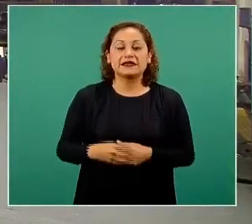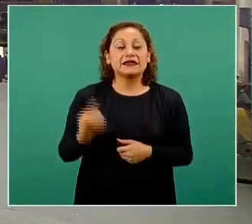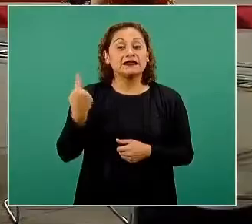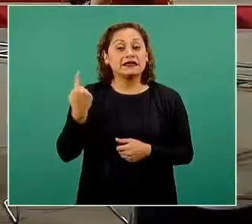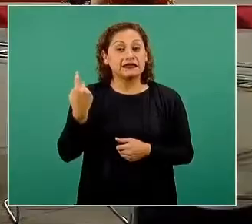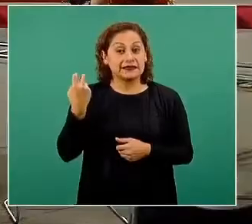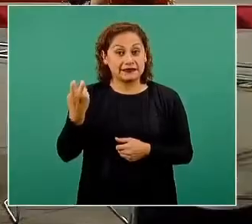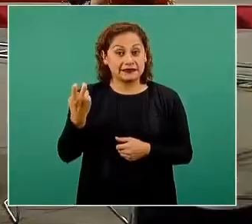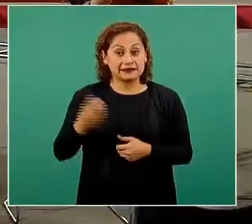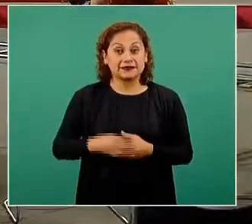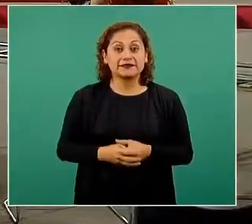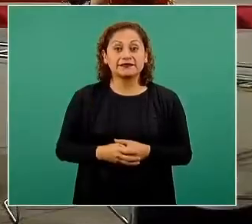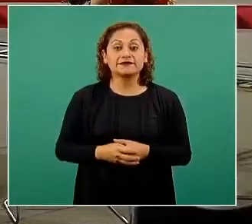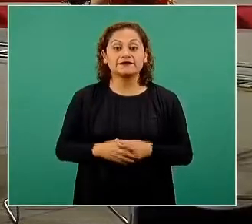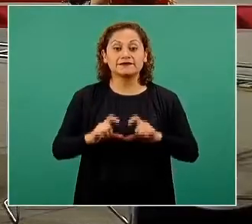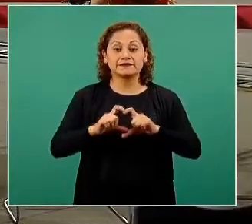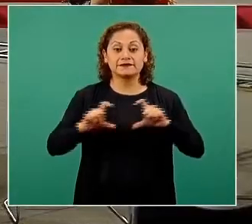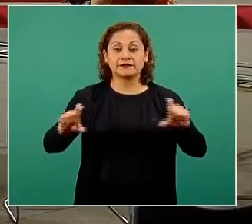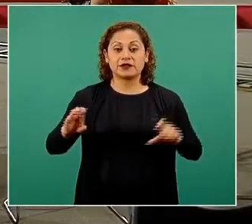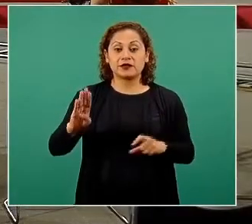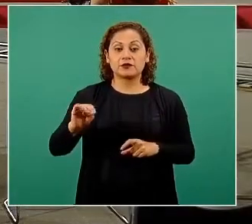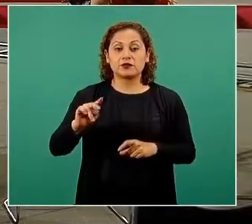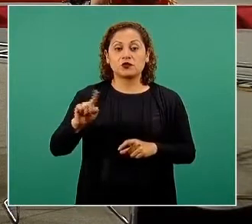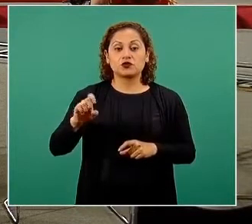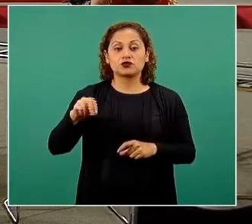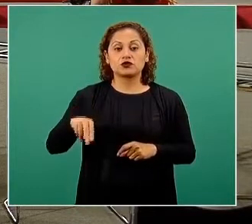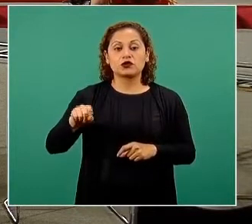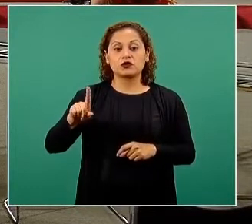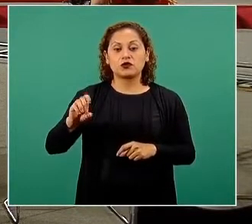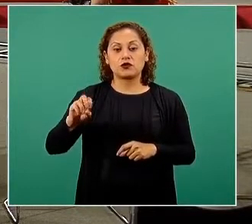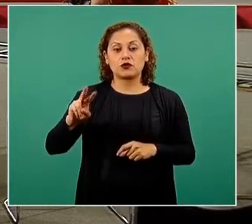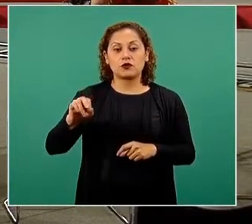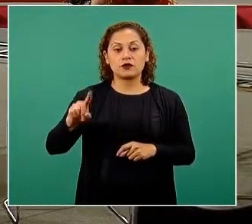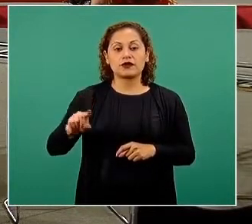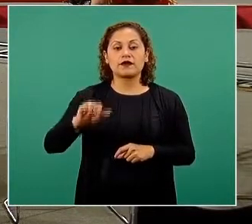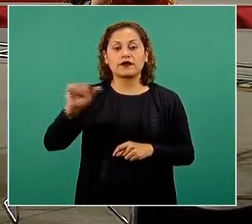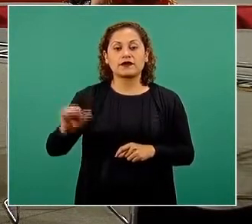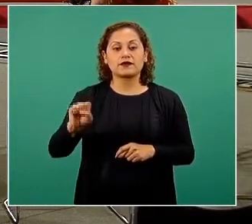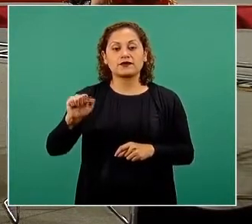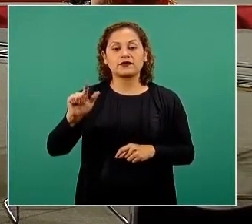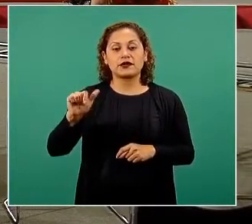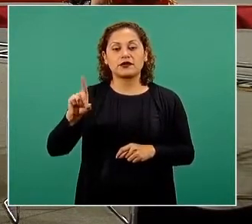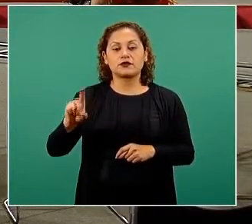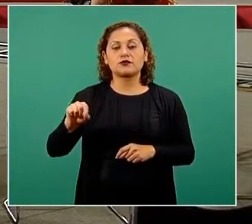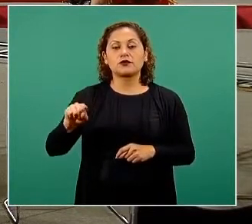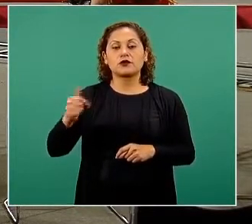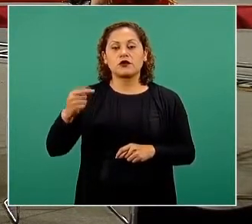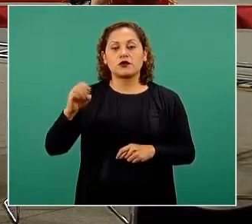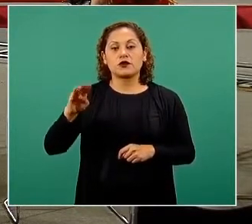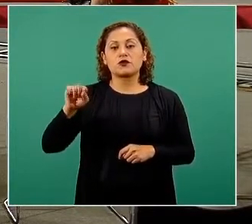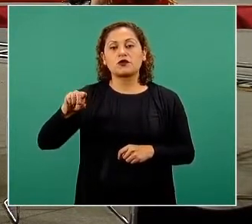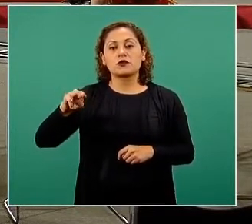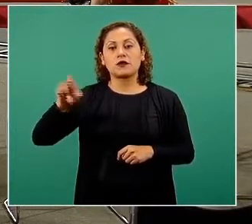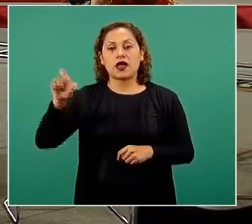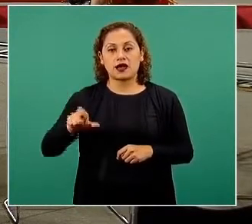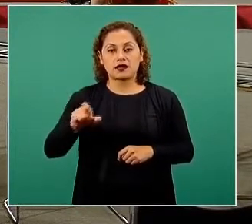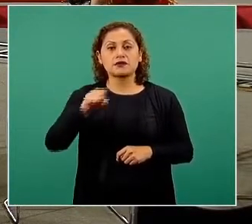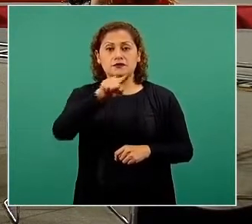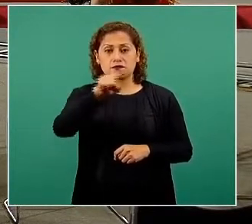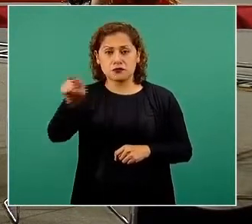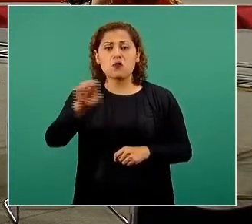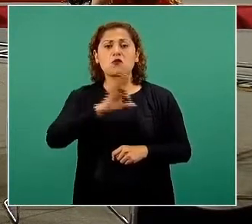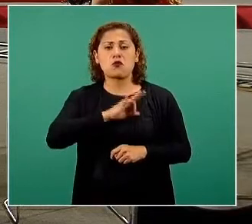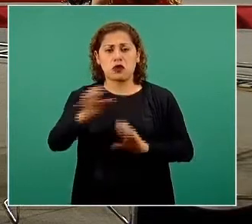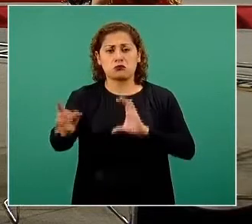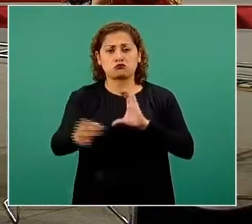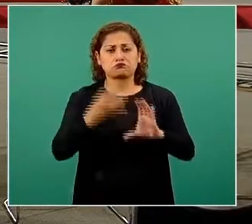correo buzón covid buzón punto covid arroba salud punto go punto mx formule ahí sus preguntas sus